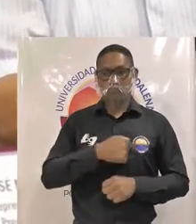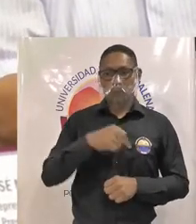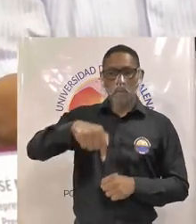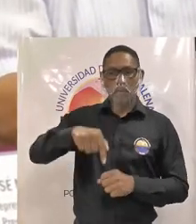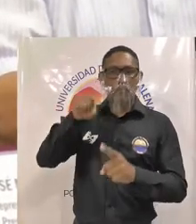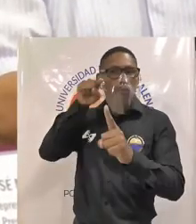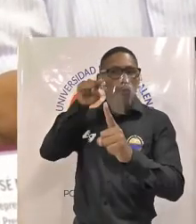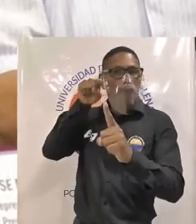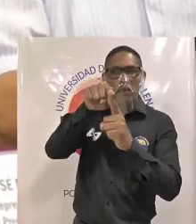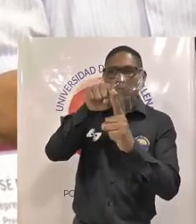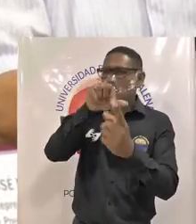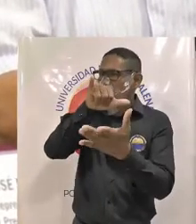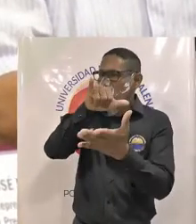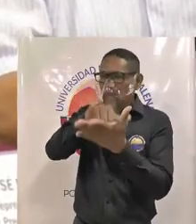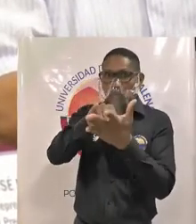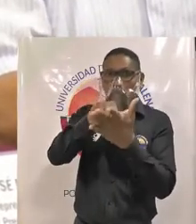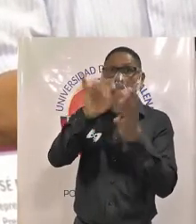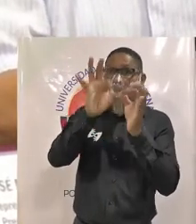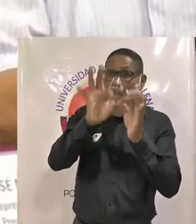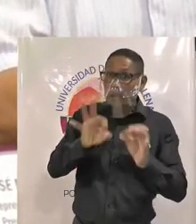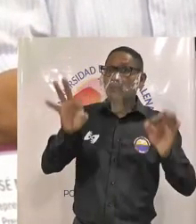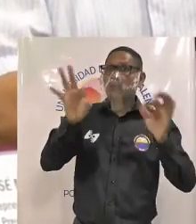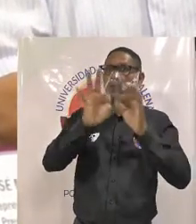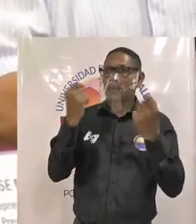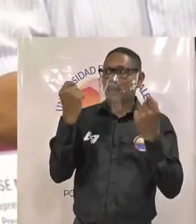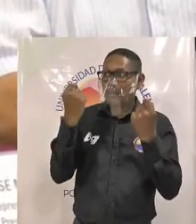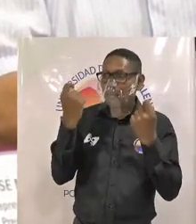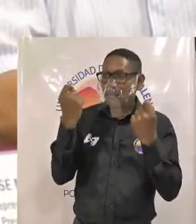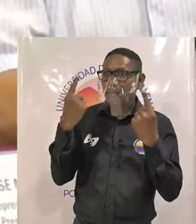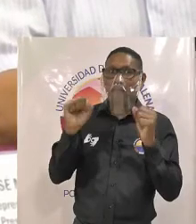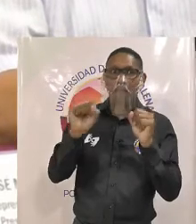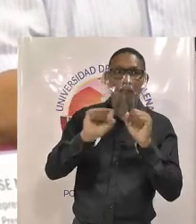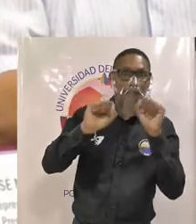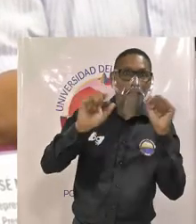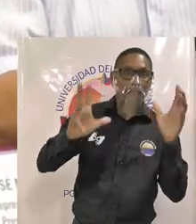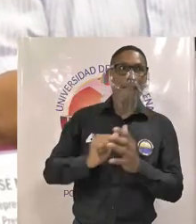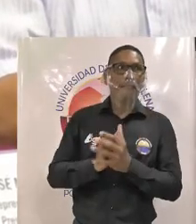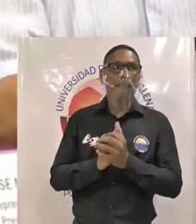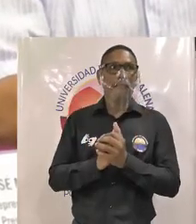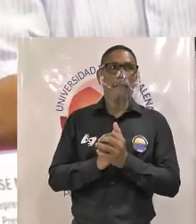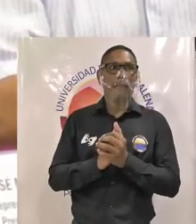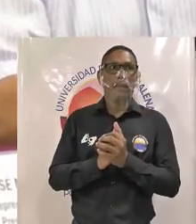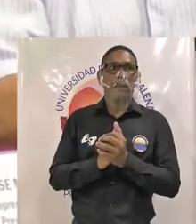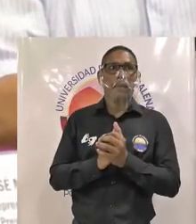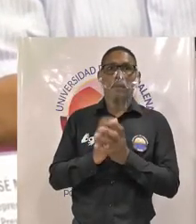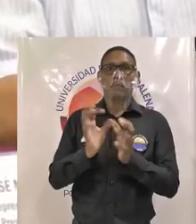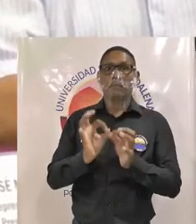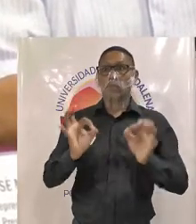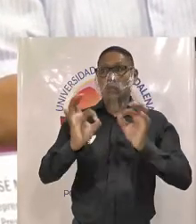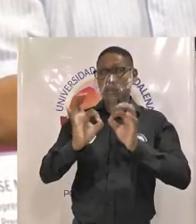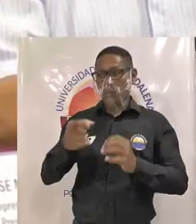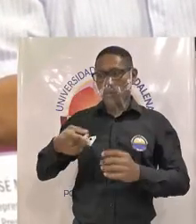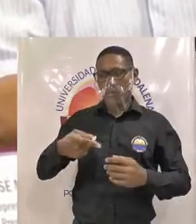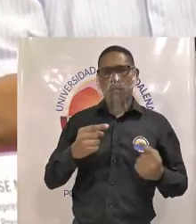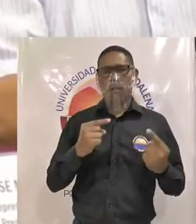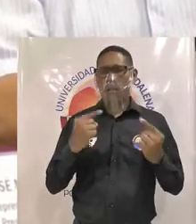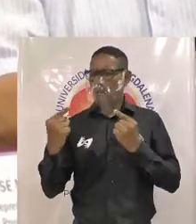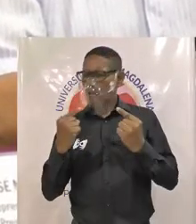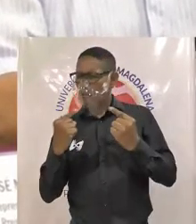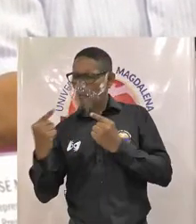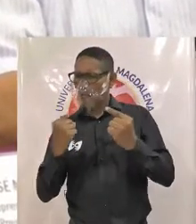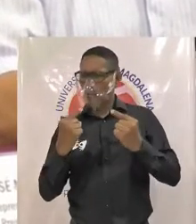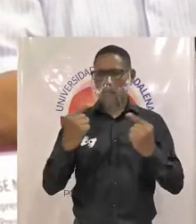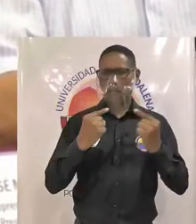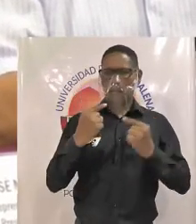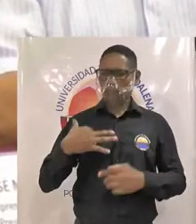la misma idea es importantísimo que tengamos esa claridad y que por eso le demos altura al debate, a la discusión